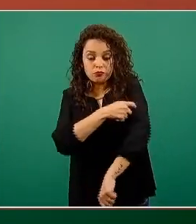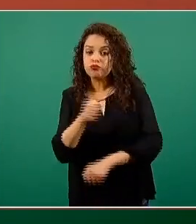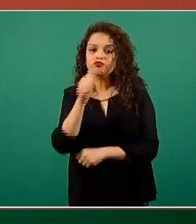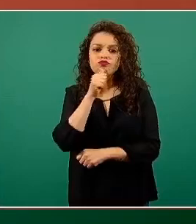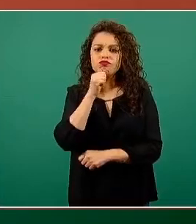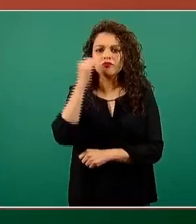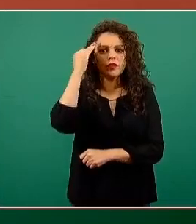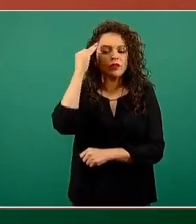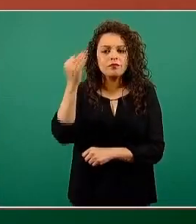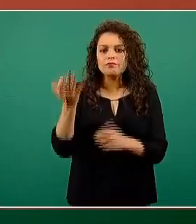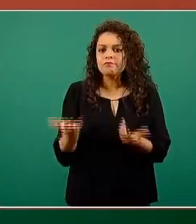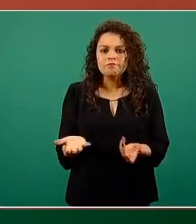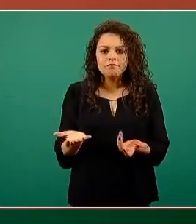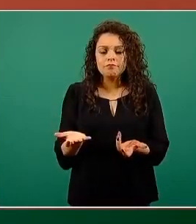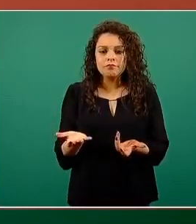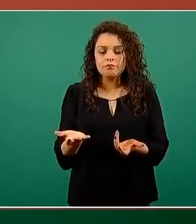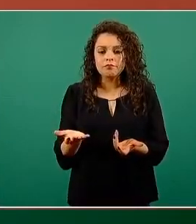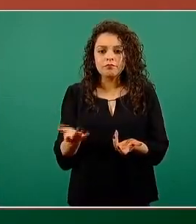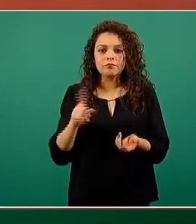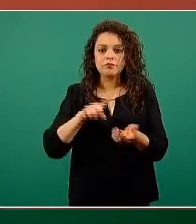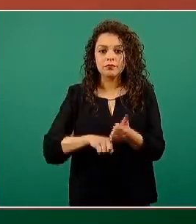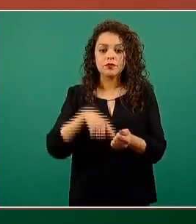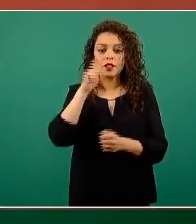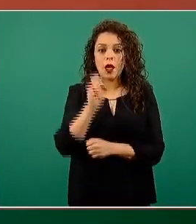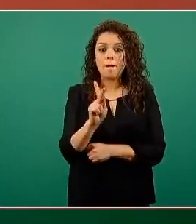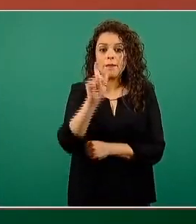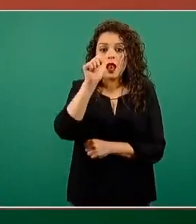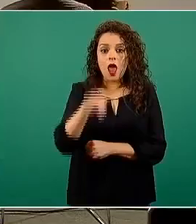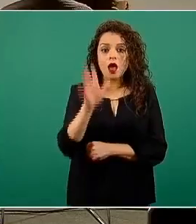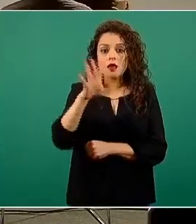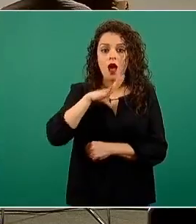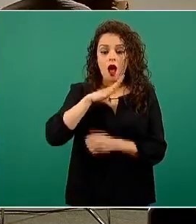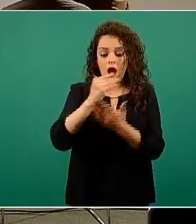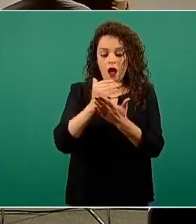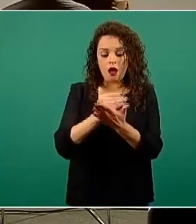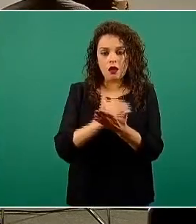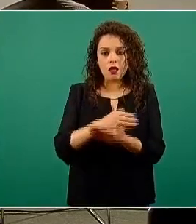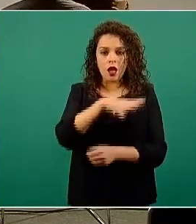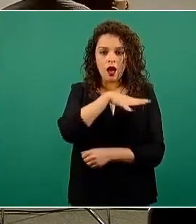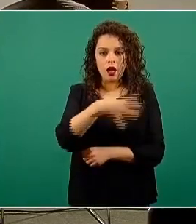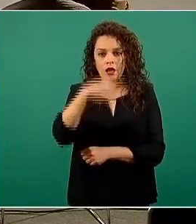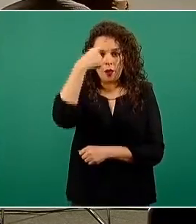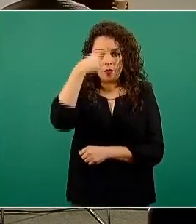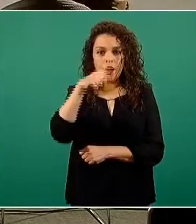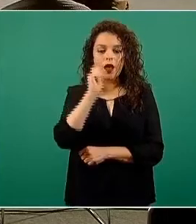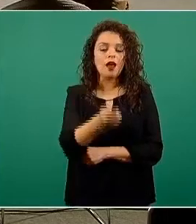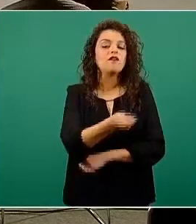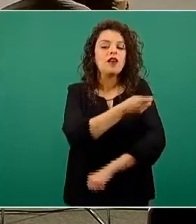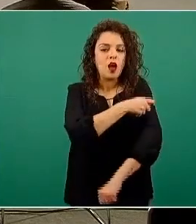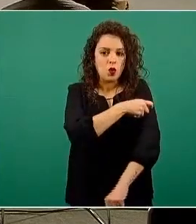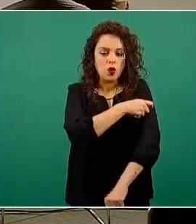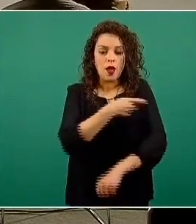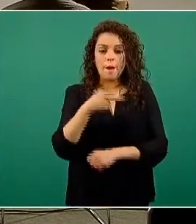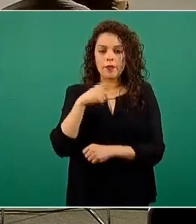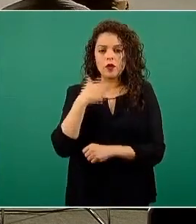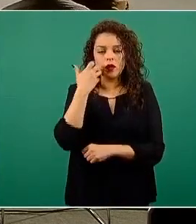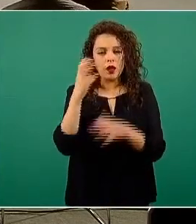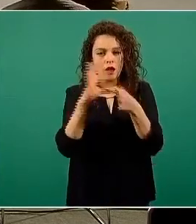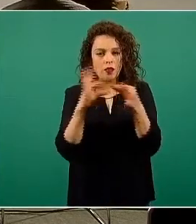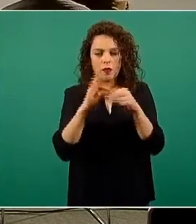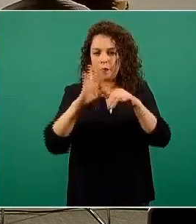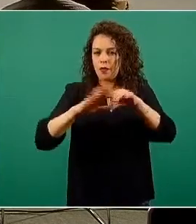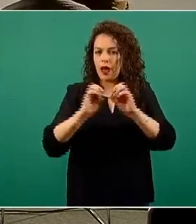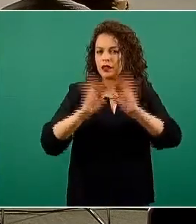fuera de tiempo respecto al plan general de vacunación. Ahora hay una particularidad médica que me gustaría dejar en claro,